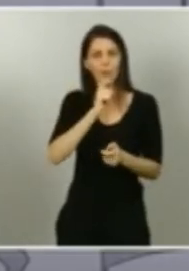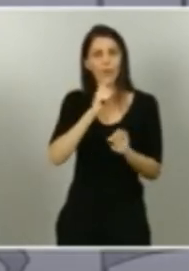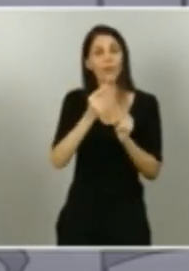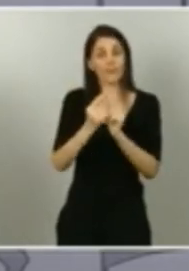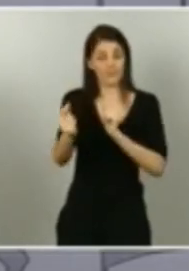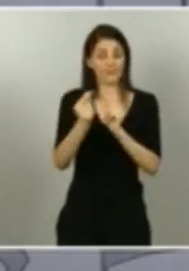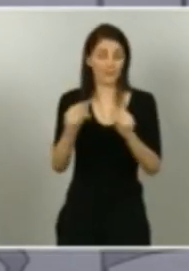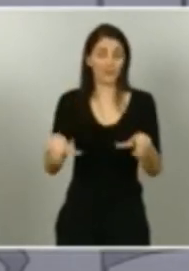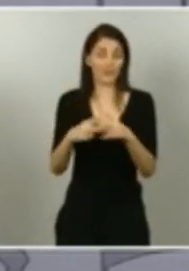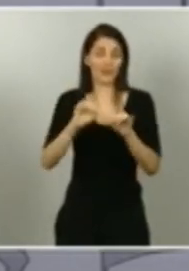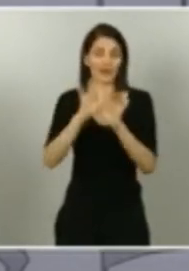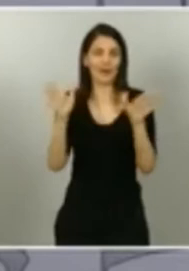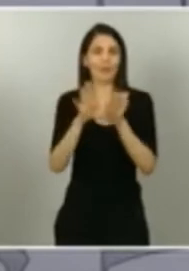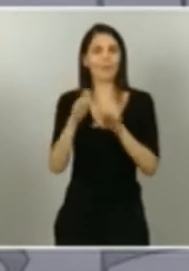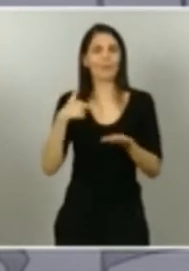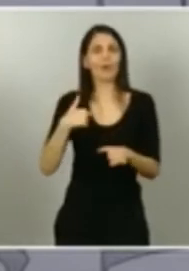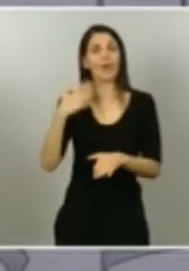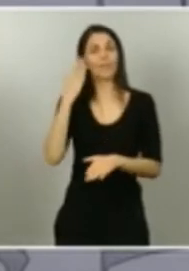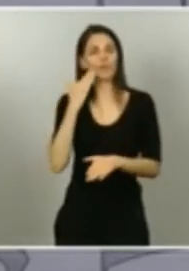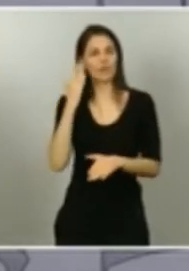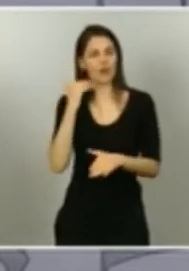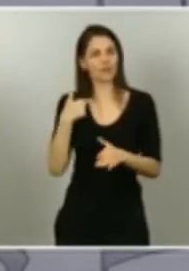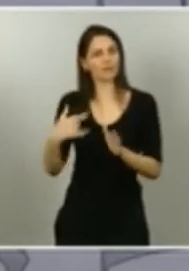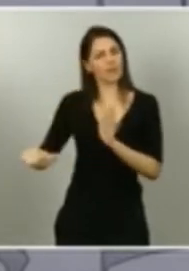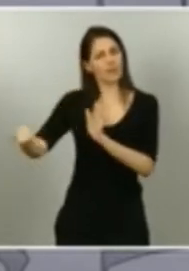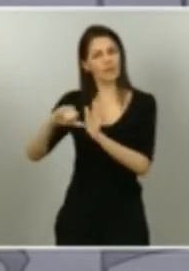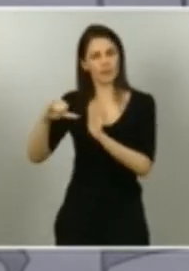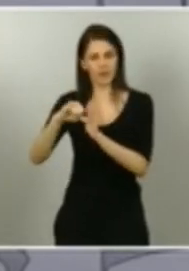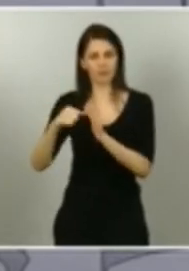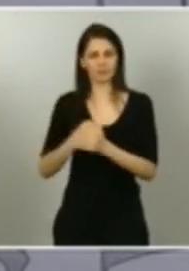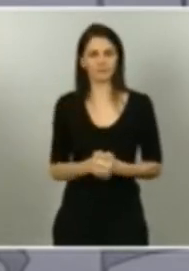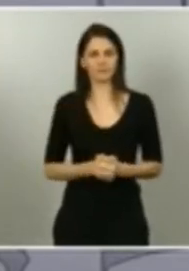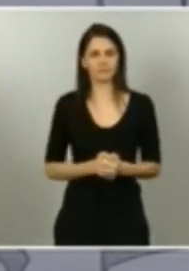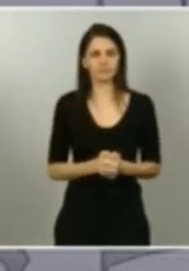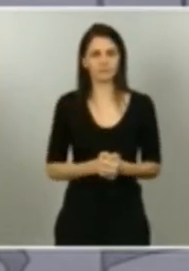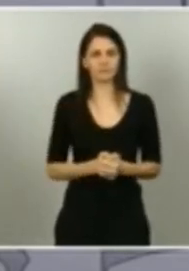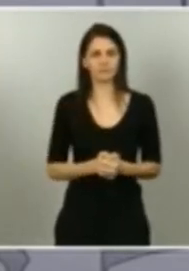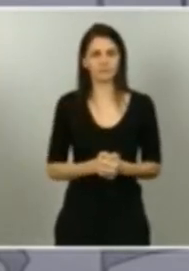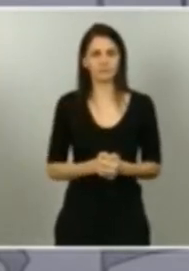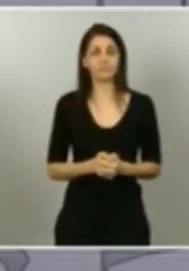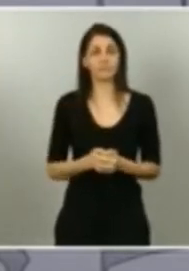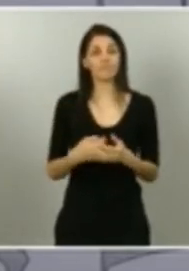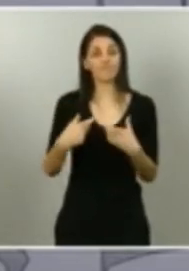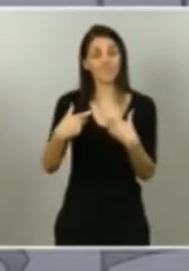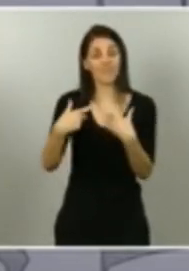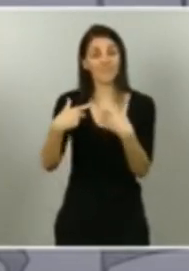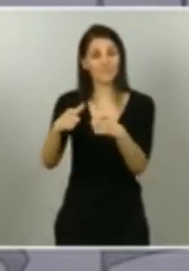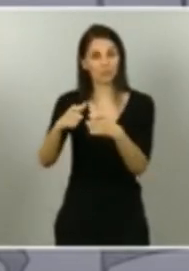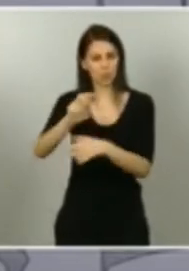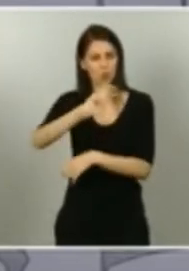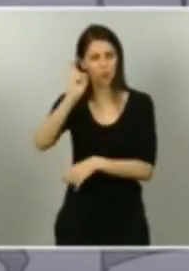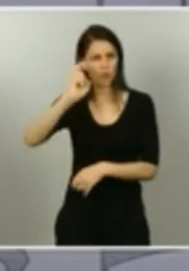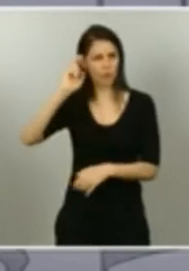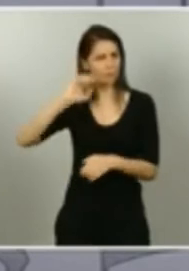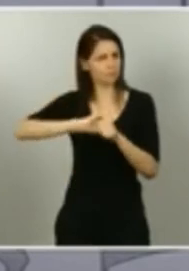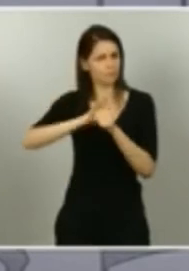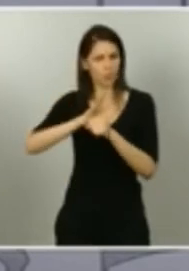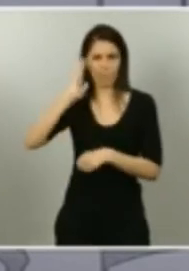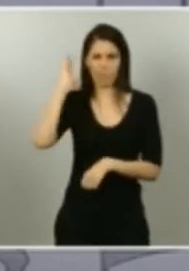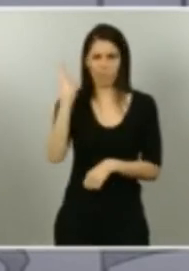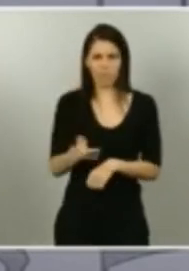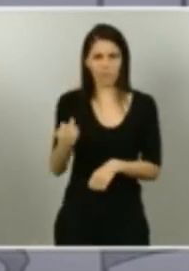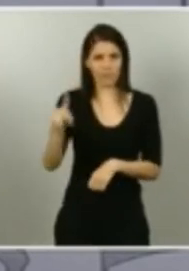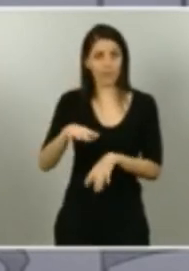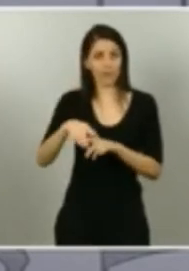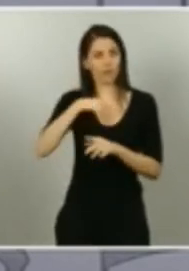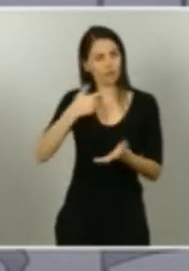especialmente afectado por la pandemia y que va a contar con una atención específica en los programas de estímulo es el sector